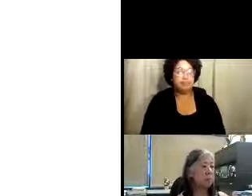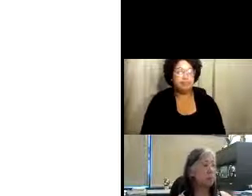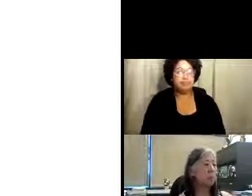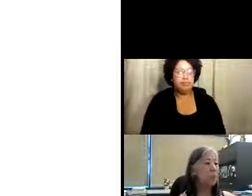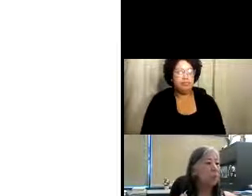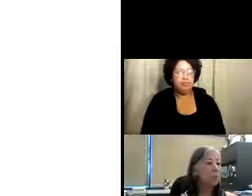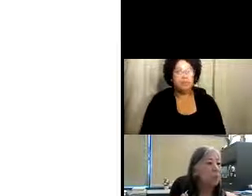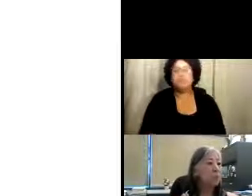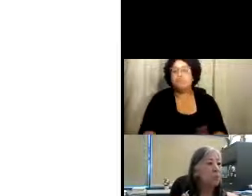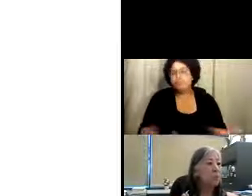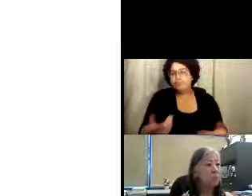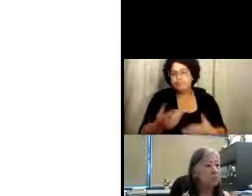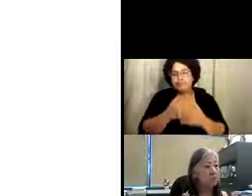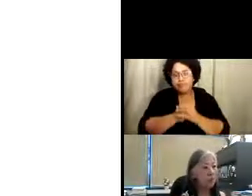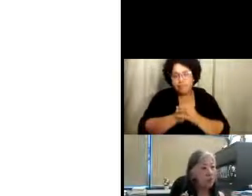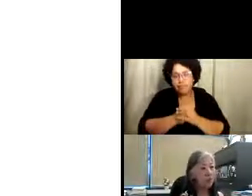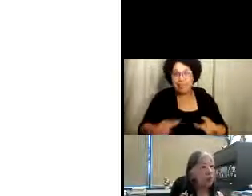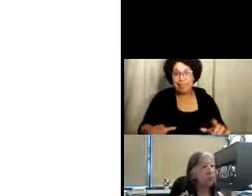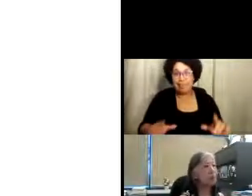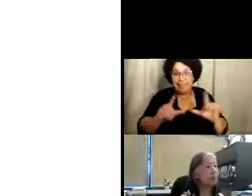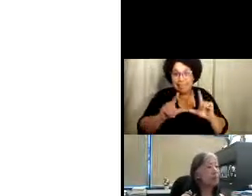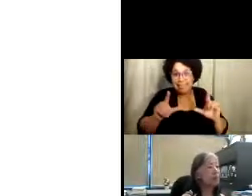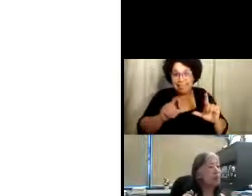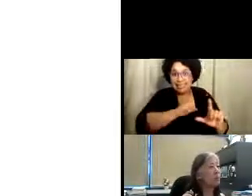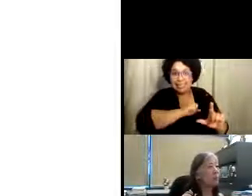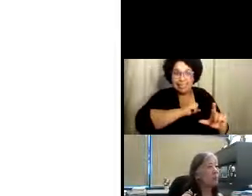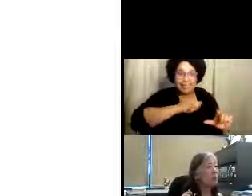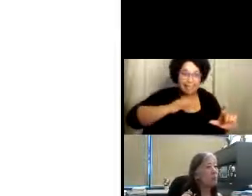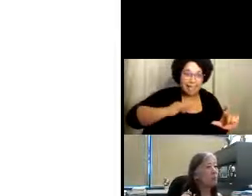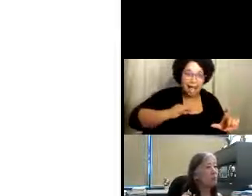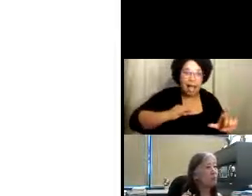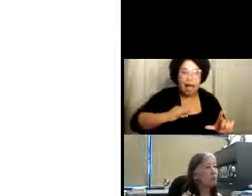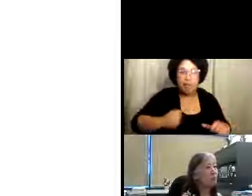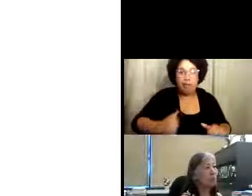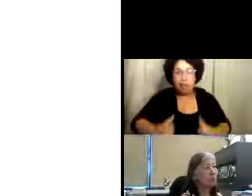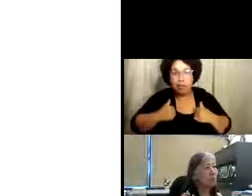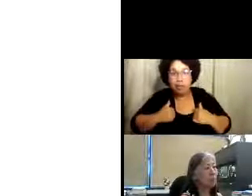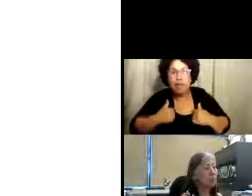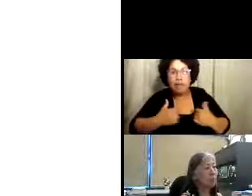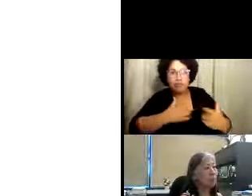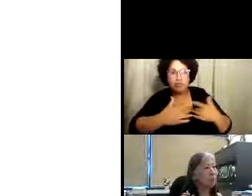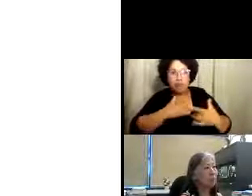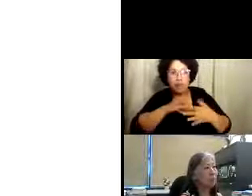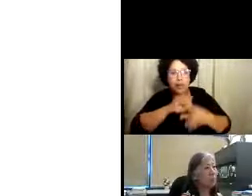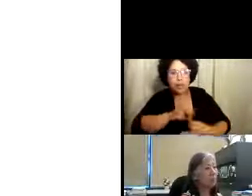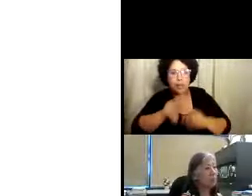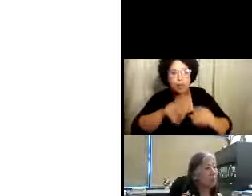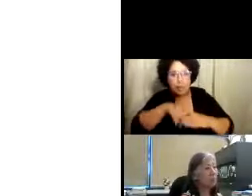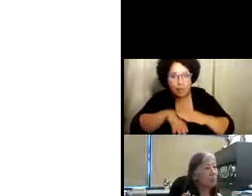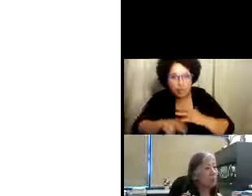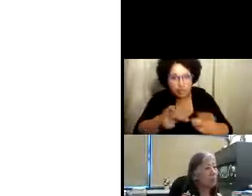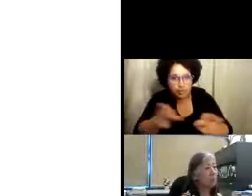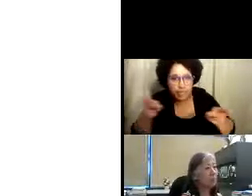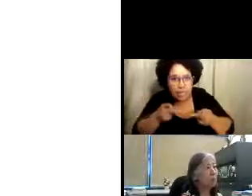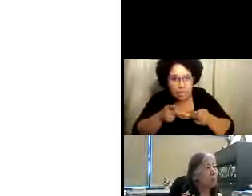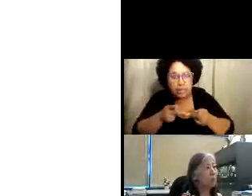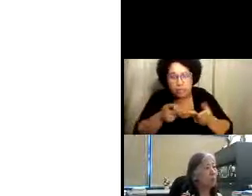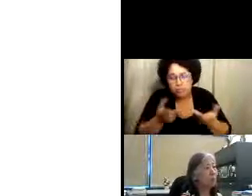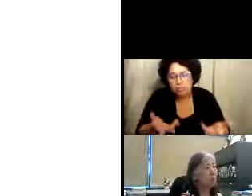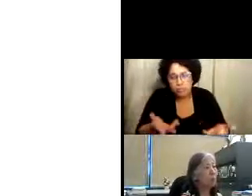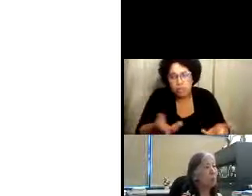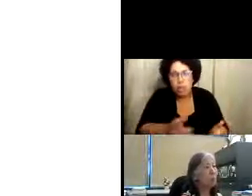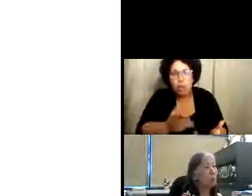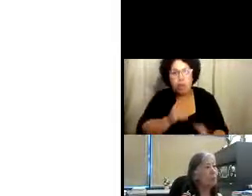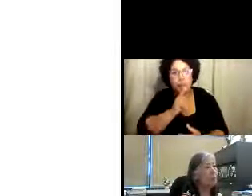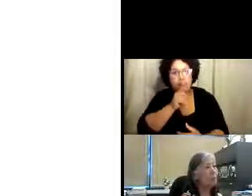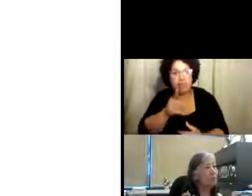Muy bien. Entonces entendemos que residentes y personal de licenciatura tal vez tengan